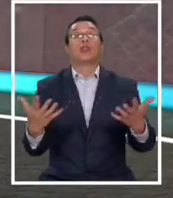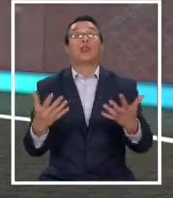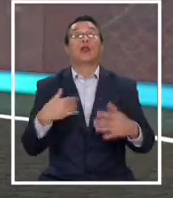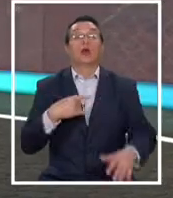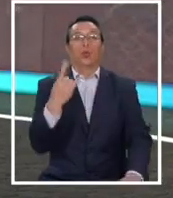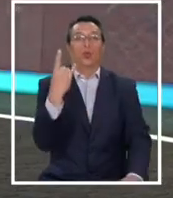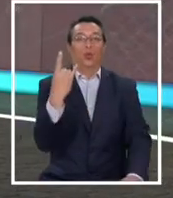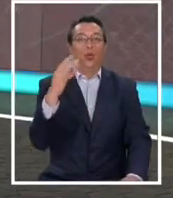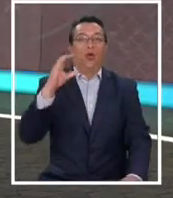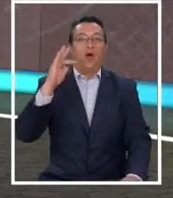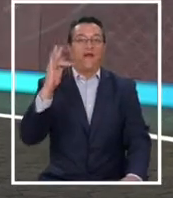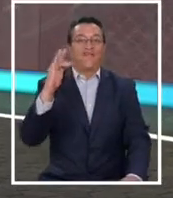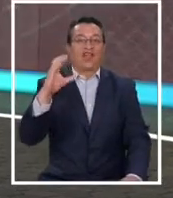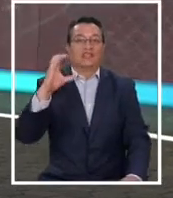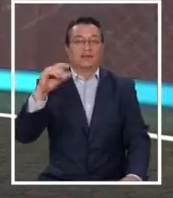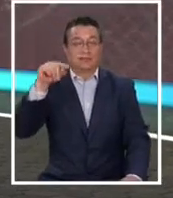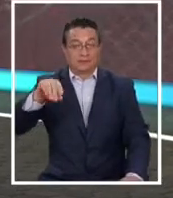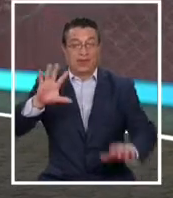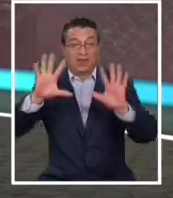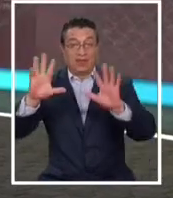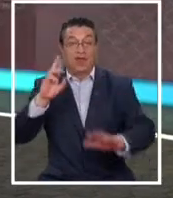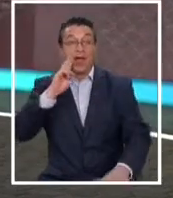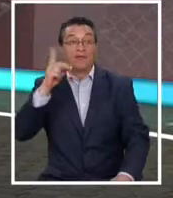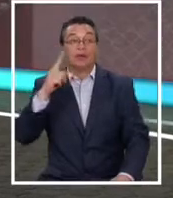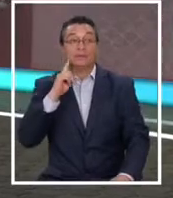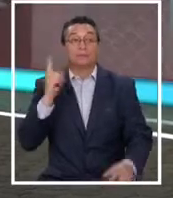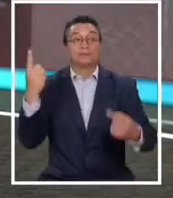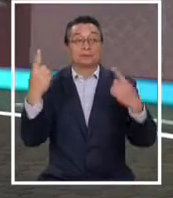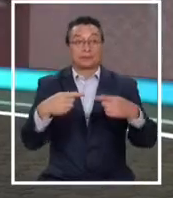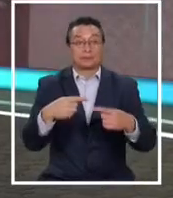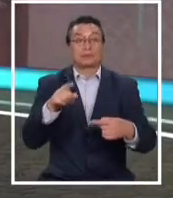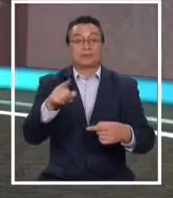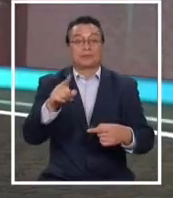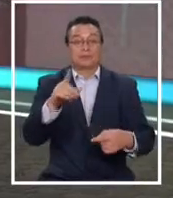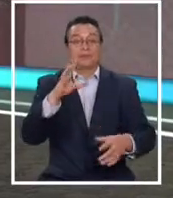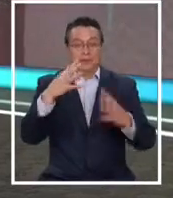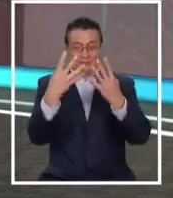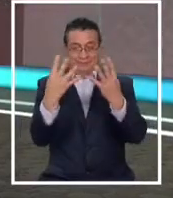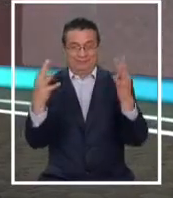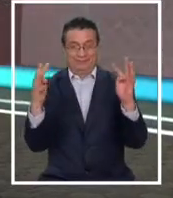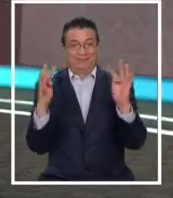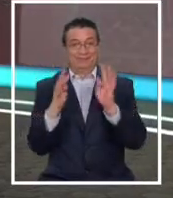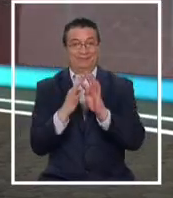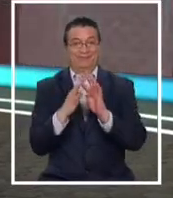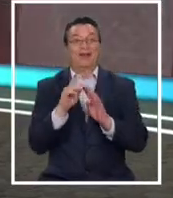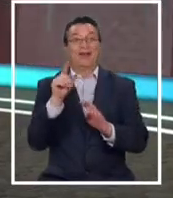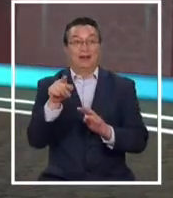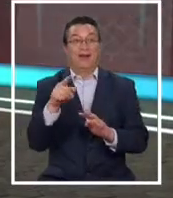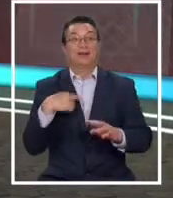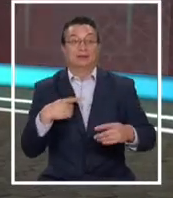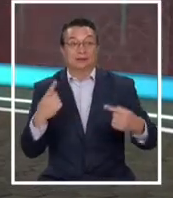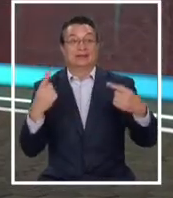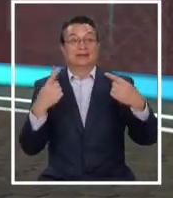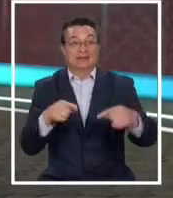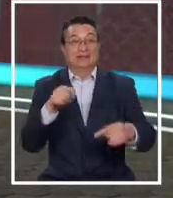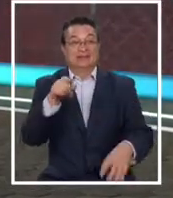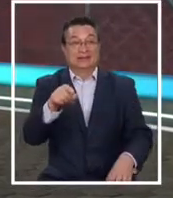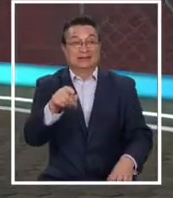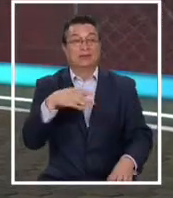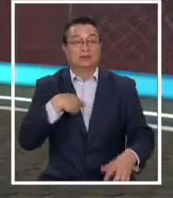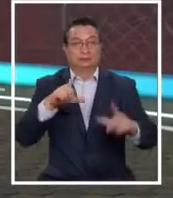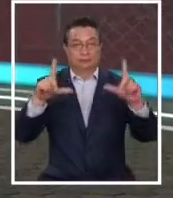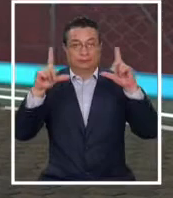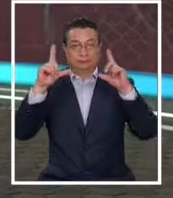octágono del UFC. ¿Cuándo? Este 10 de abril. ¿Quién? Ignacio. La jaula mamondes que va a debutar en la